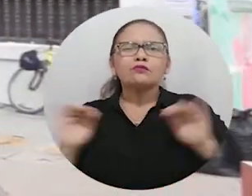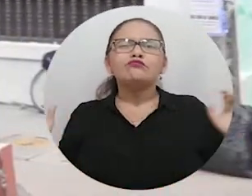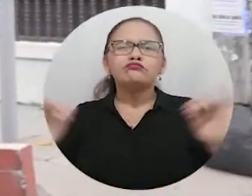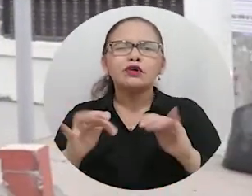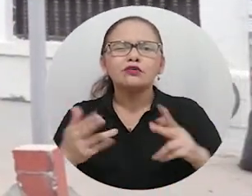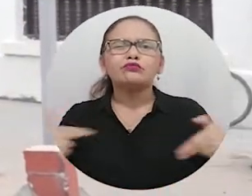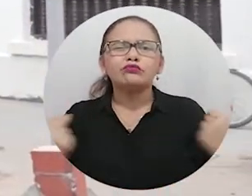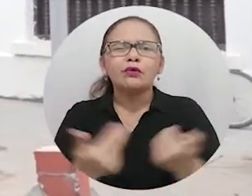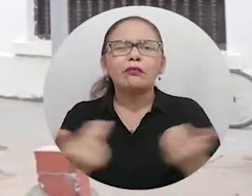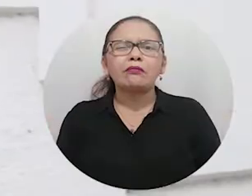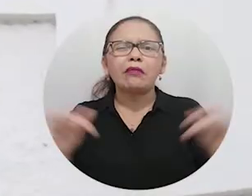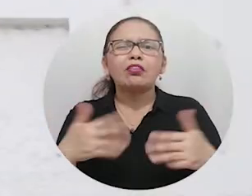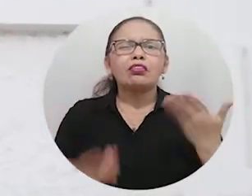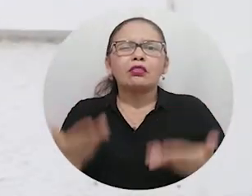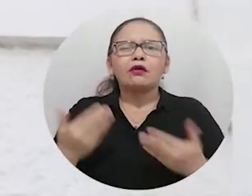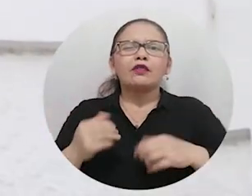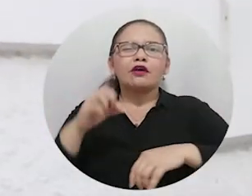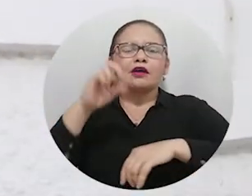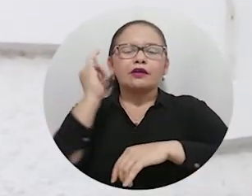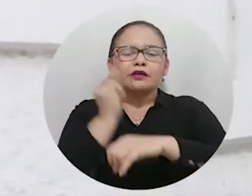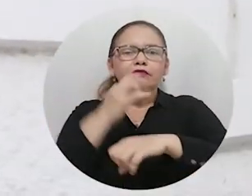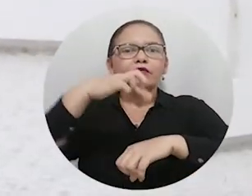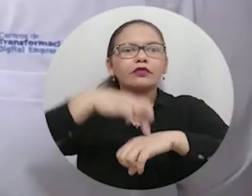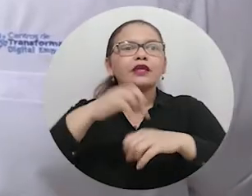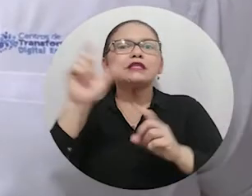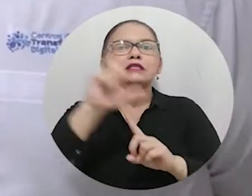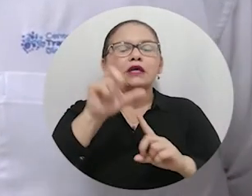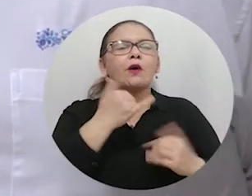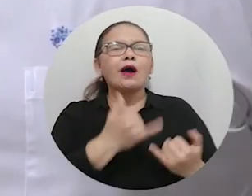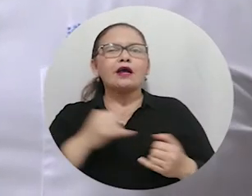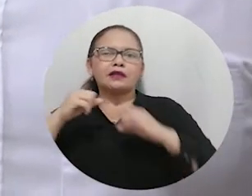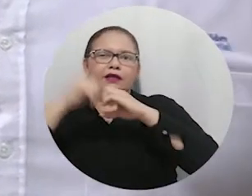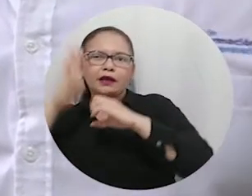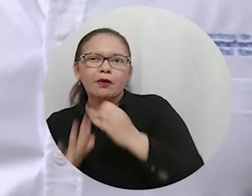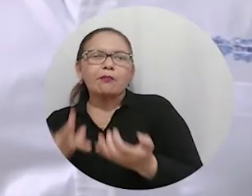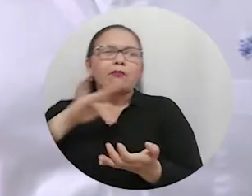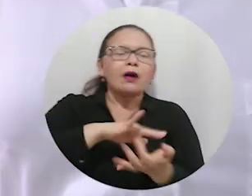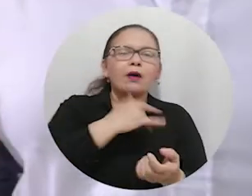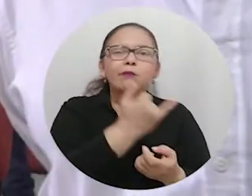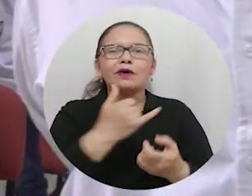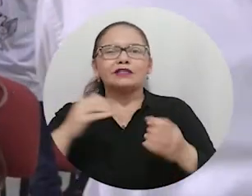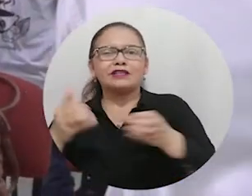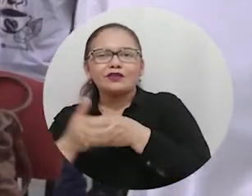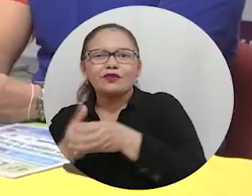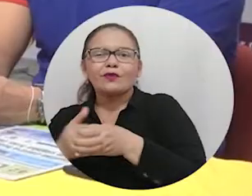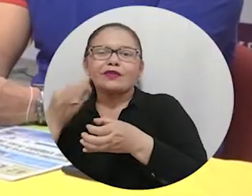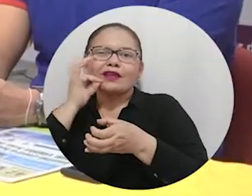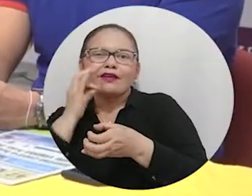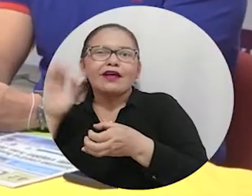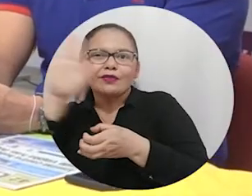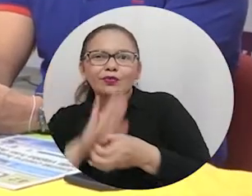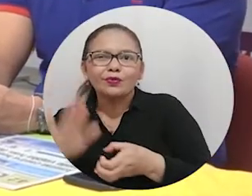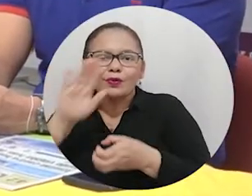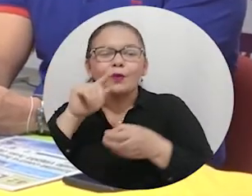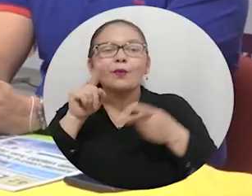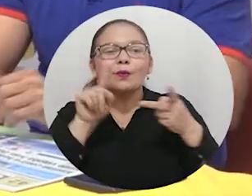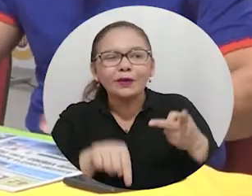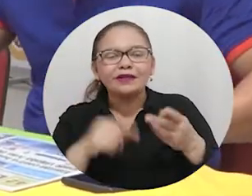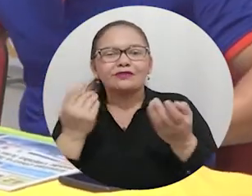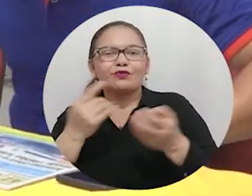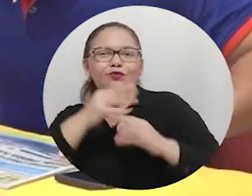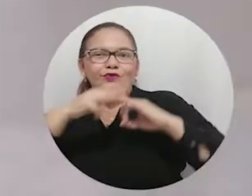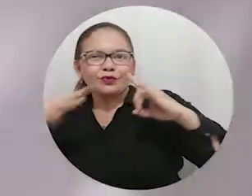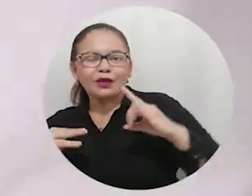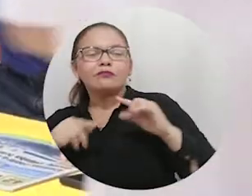desarrollada en la sede del Infotep en Ciénaga, donde estuvieron Unimagdalena, la Cámara de Comercio de Santa Marta para el Magdalena y la Federación Nacional de